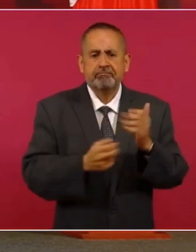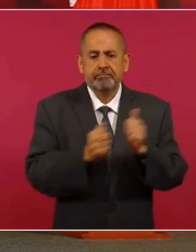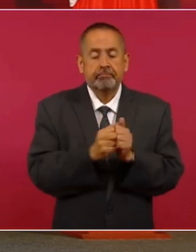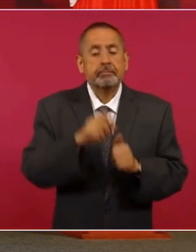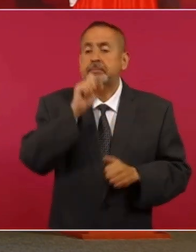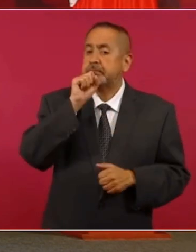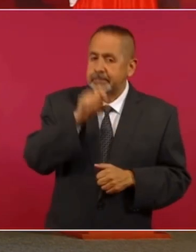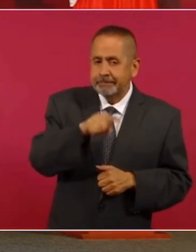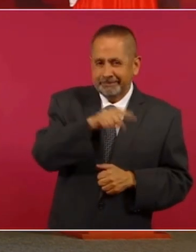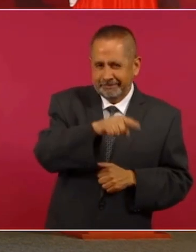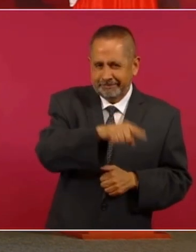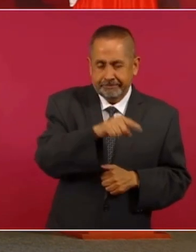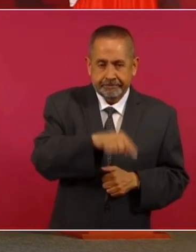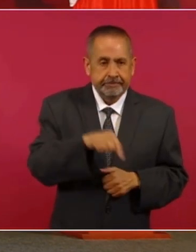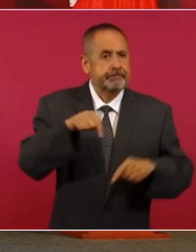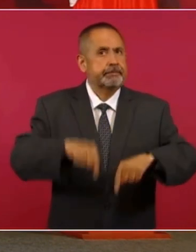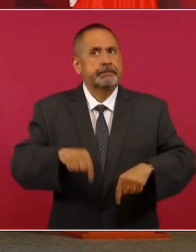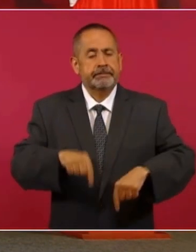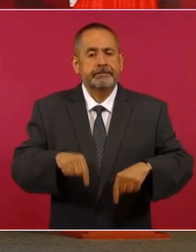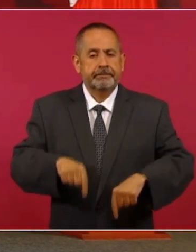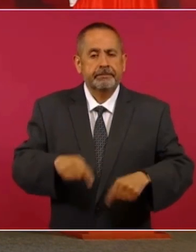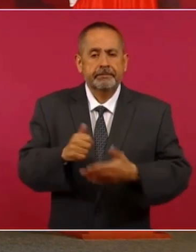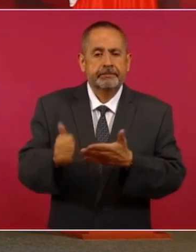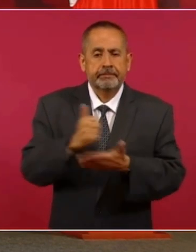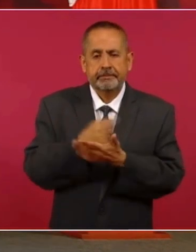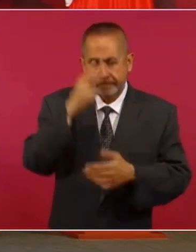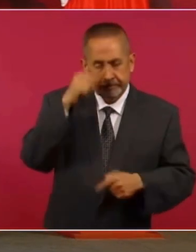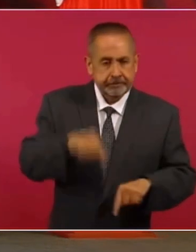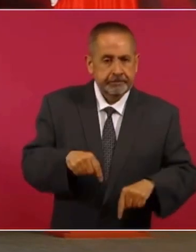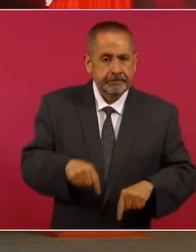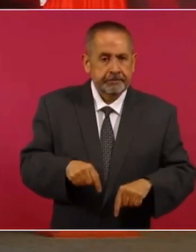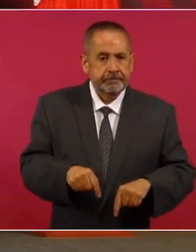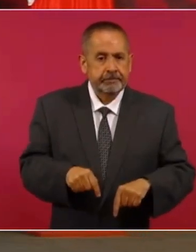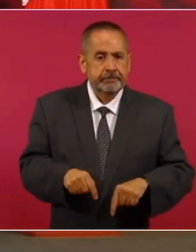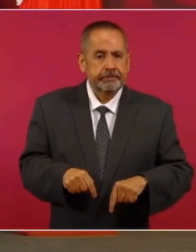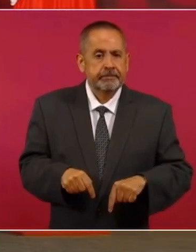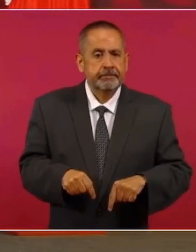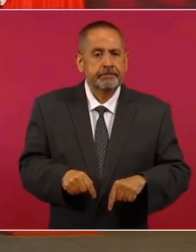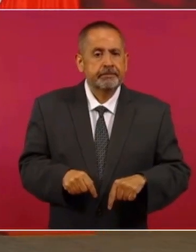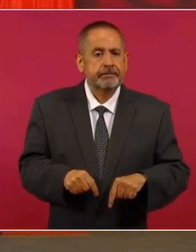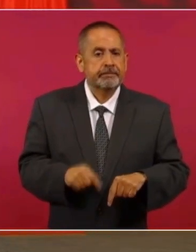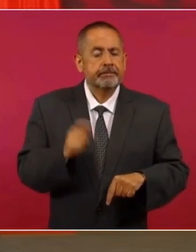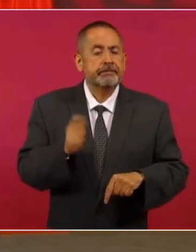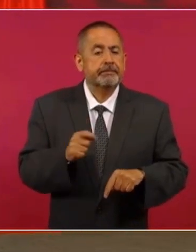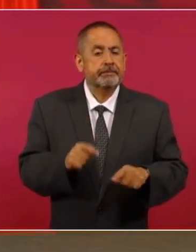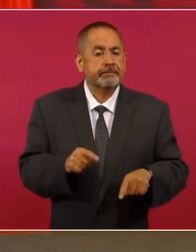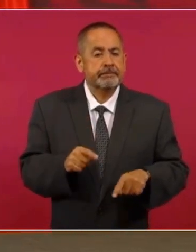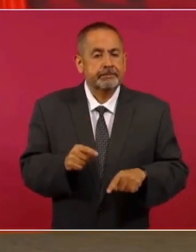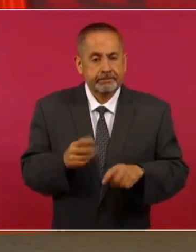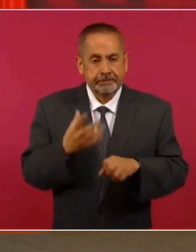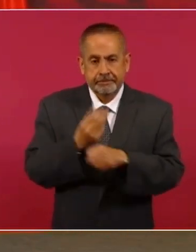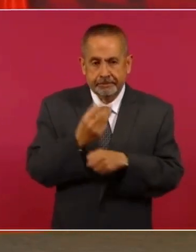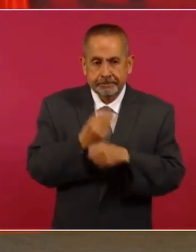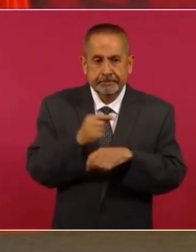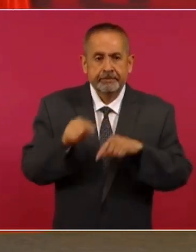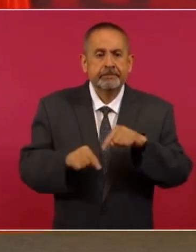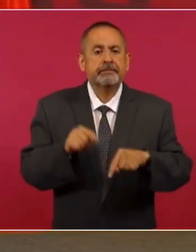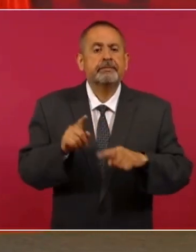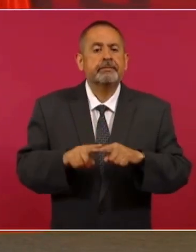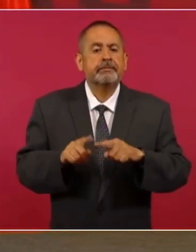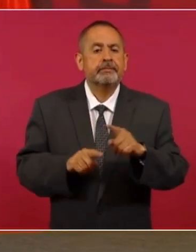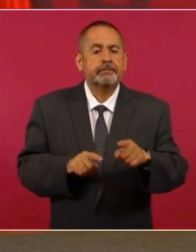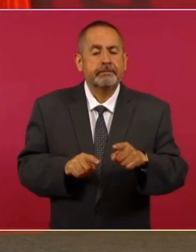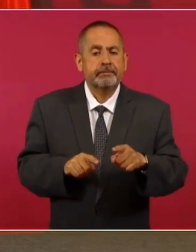aquí en la Ciudad de México la obra del